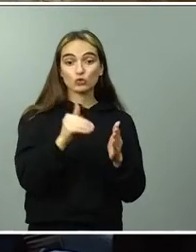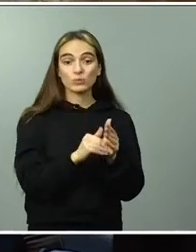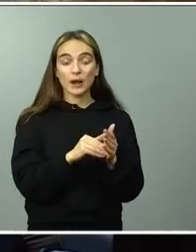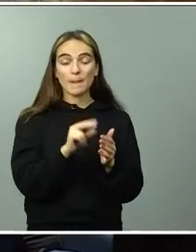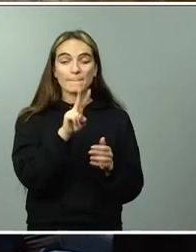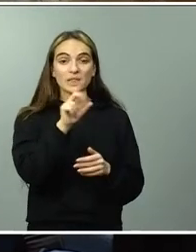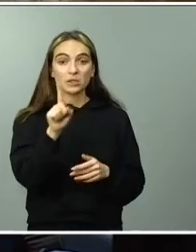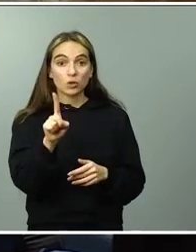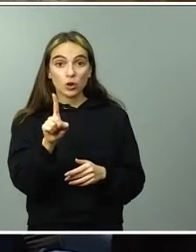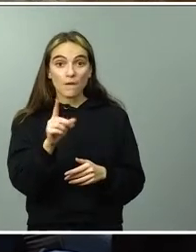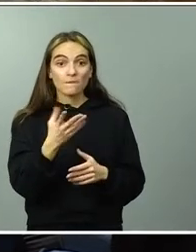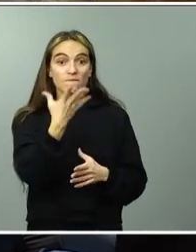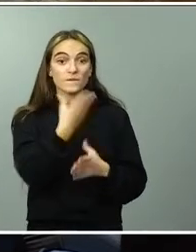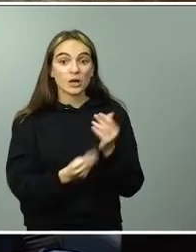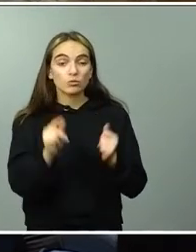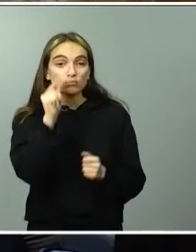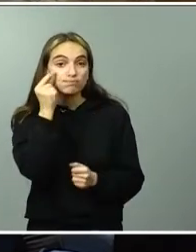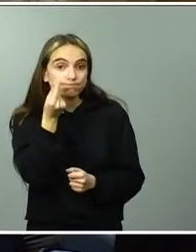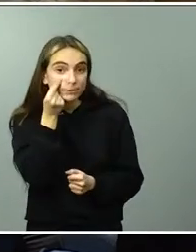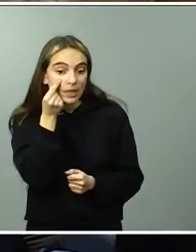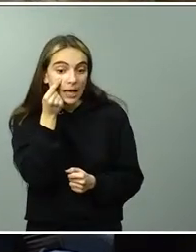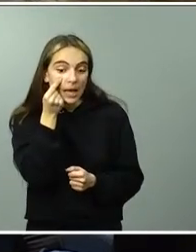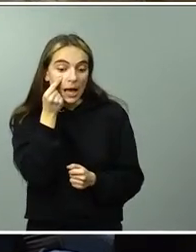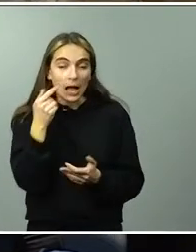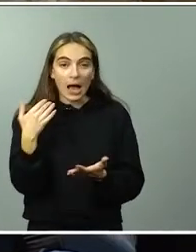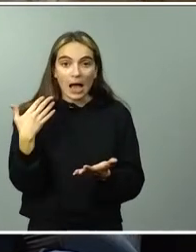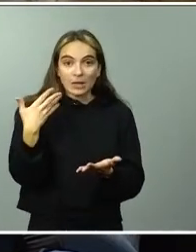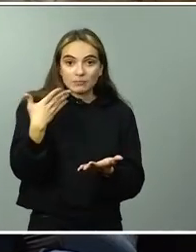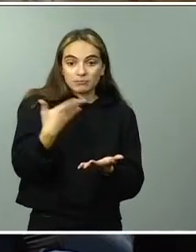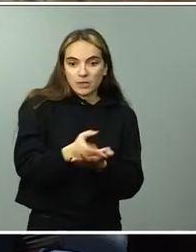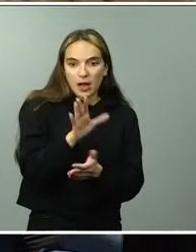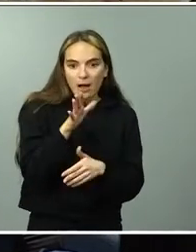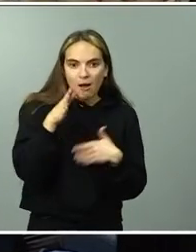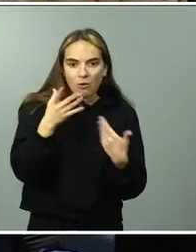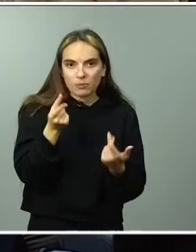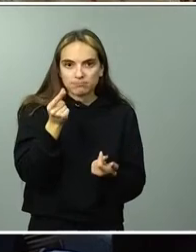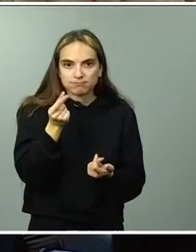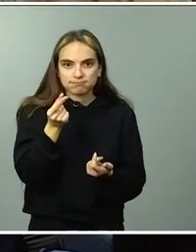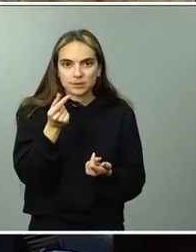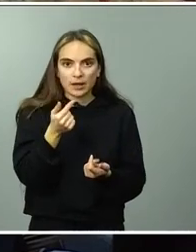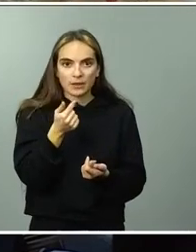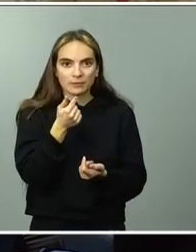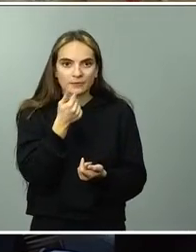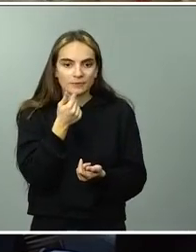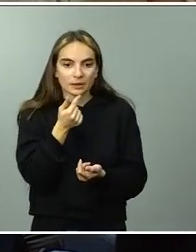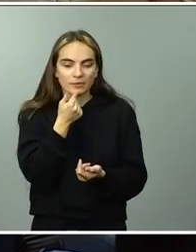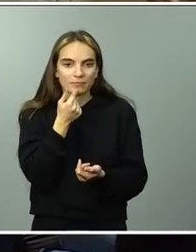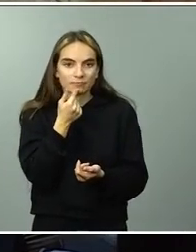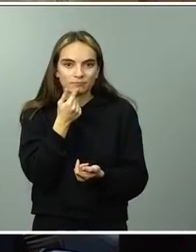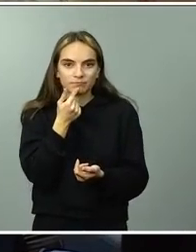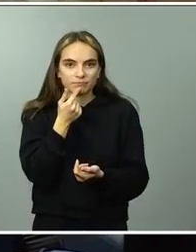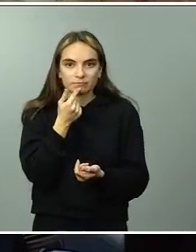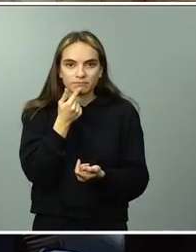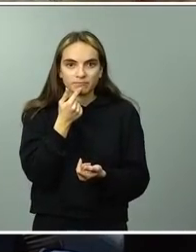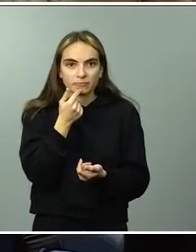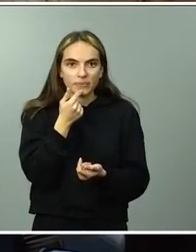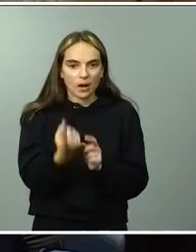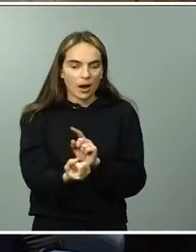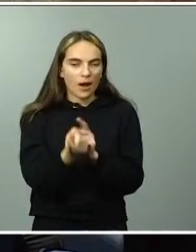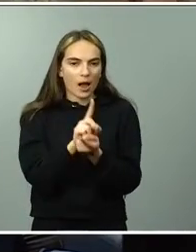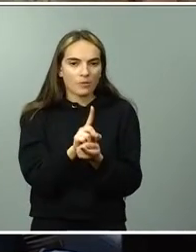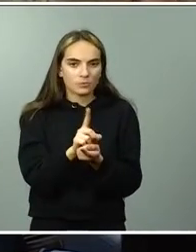hasta ahora, si este contrato es el único del que no tenía constancia la ministra de